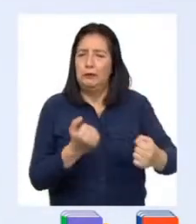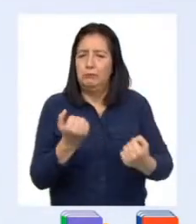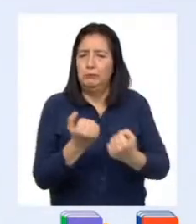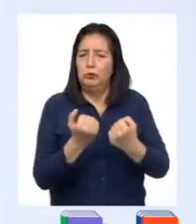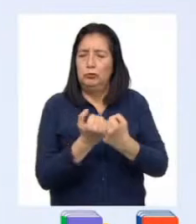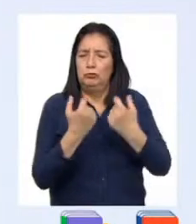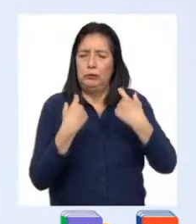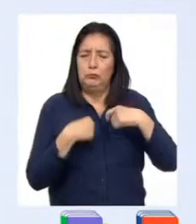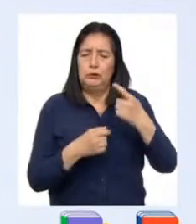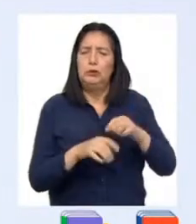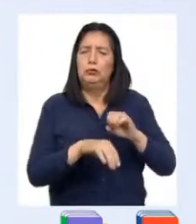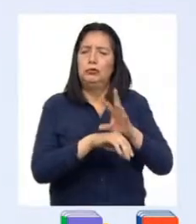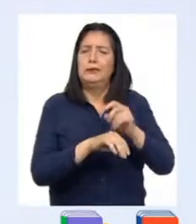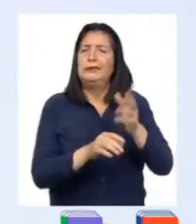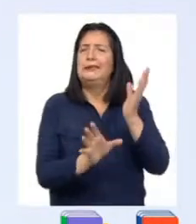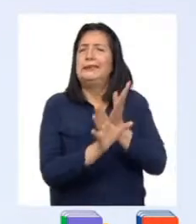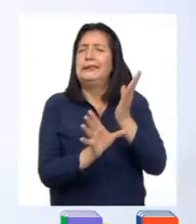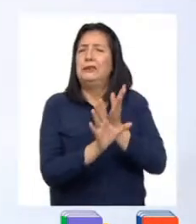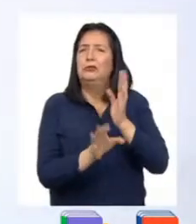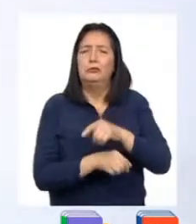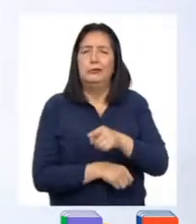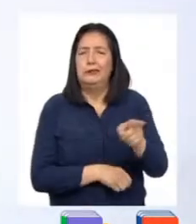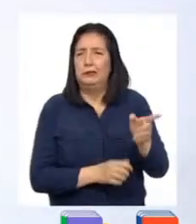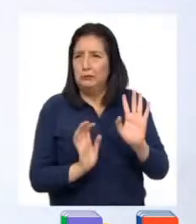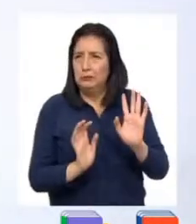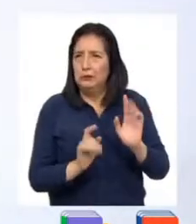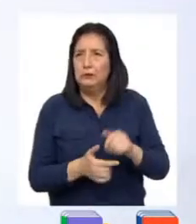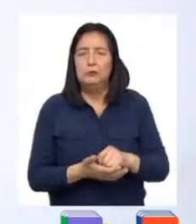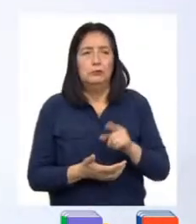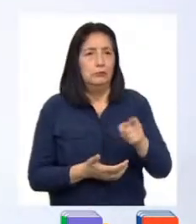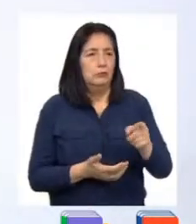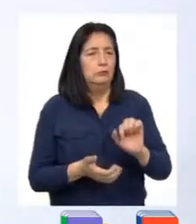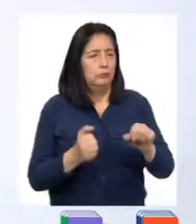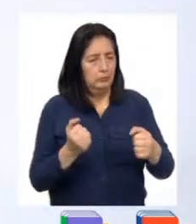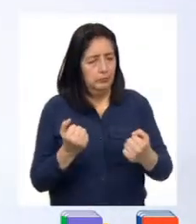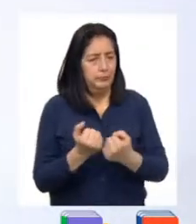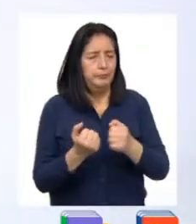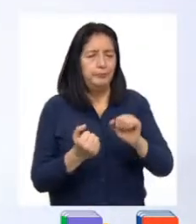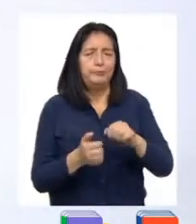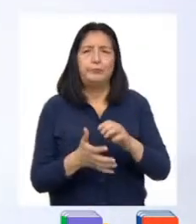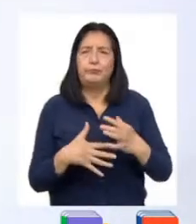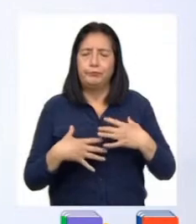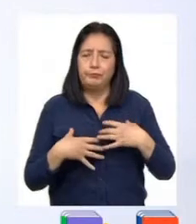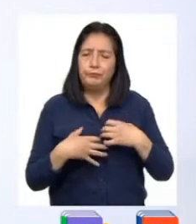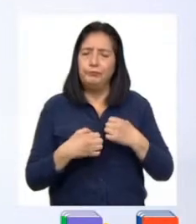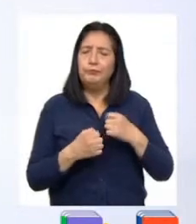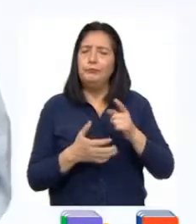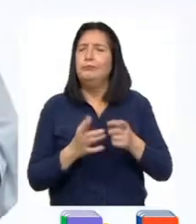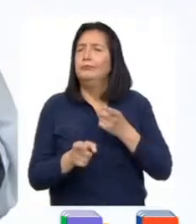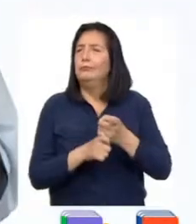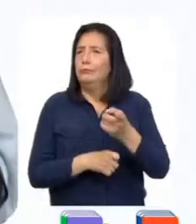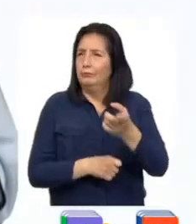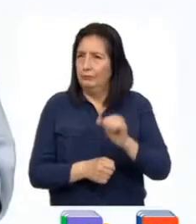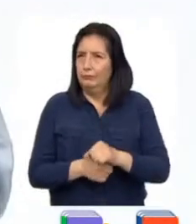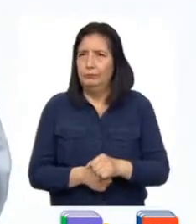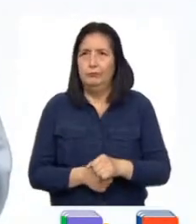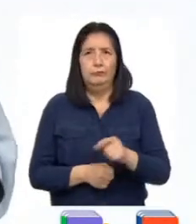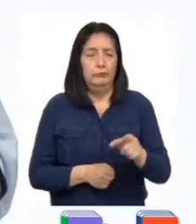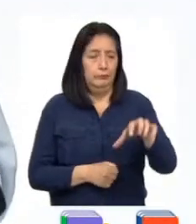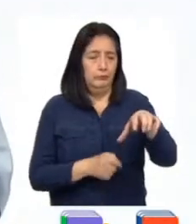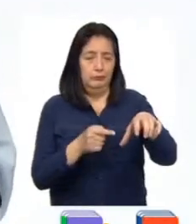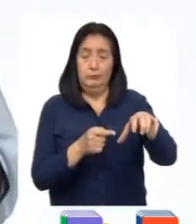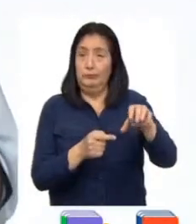consejería psicológica para estos casos y contribuye a la recuperación del daño sufrido. Los CEN